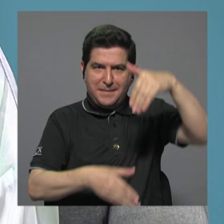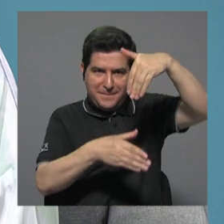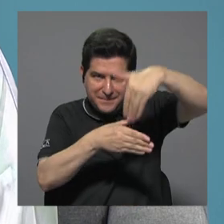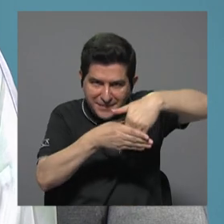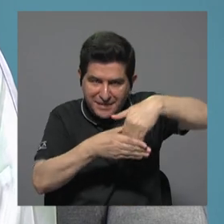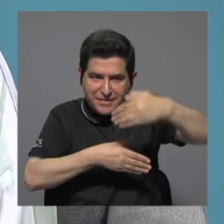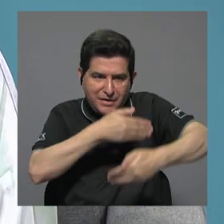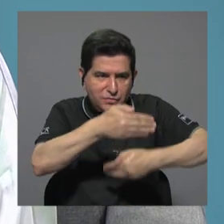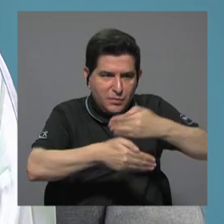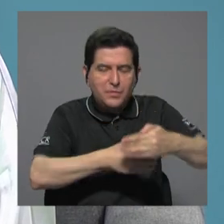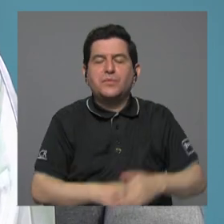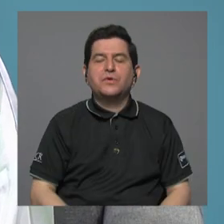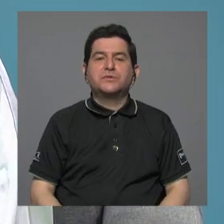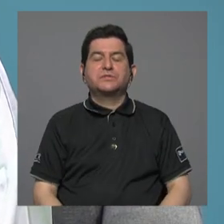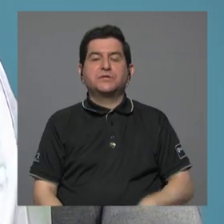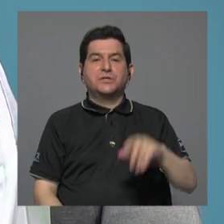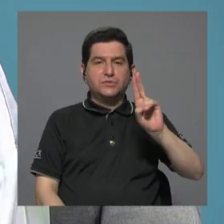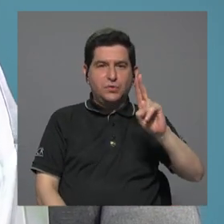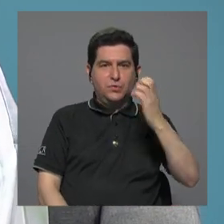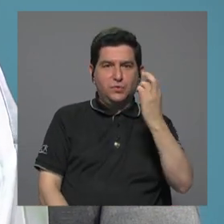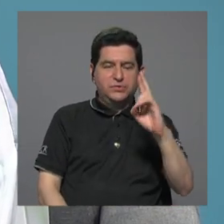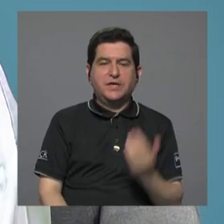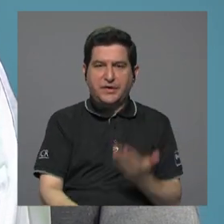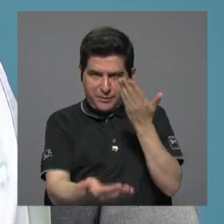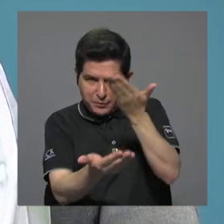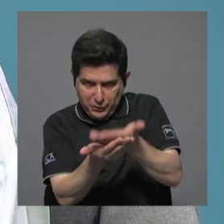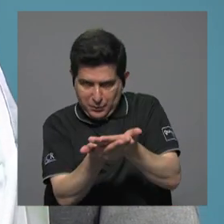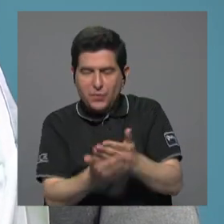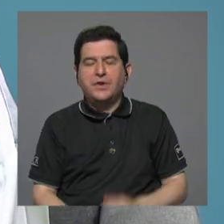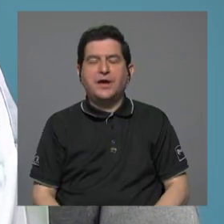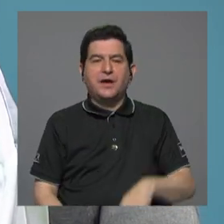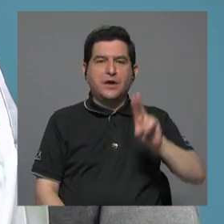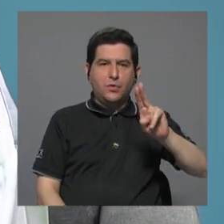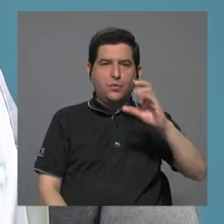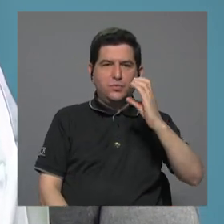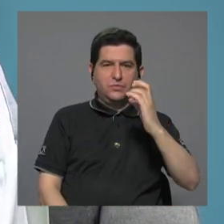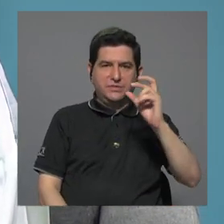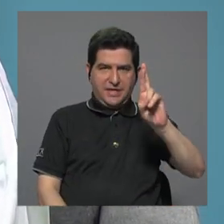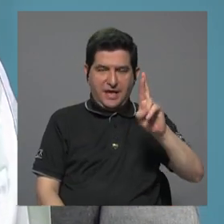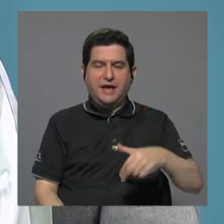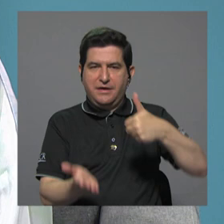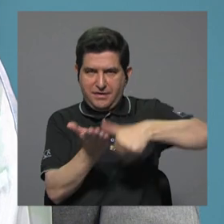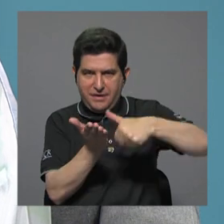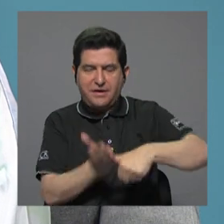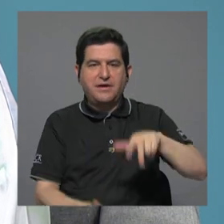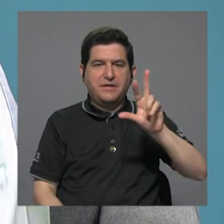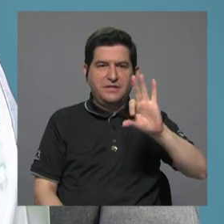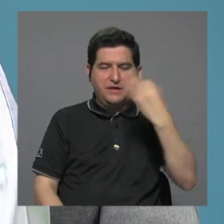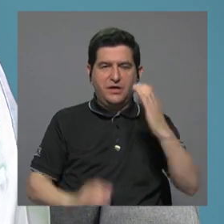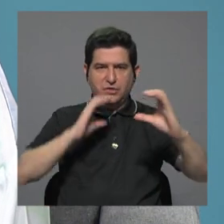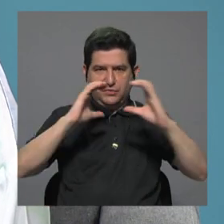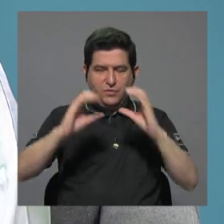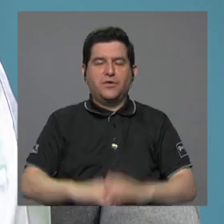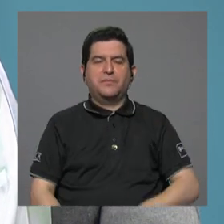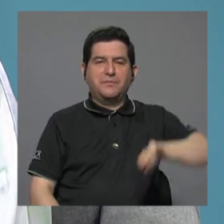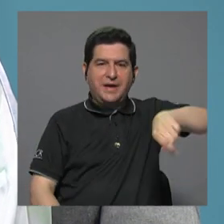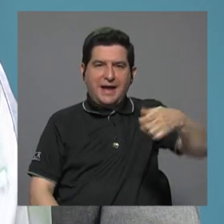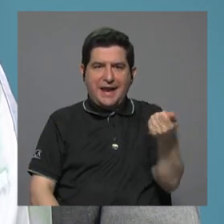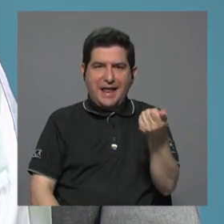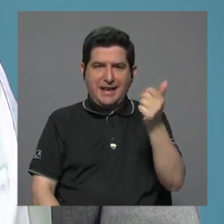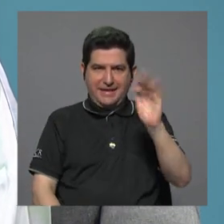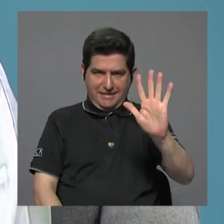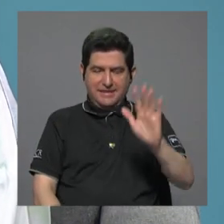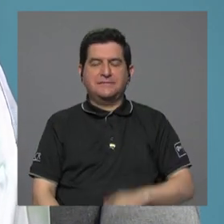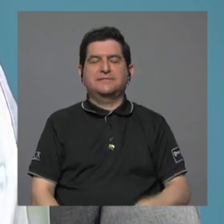dentro de la propuesta que ha hecho la Universidad de Costa Rica UCR Electoral. De los tres medios de comunicación, Canal 15,